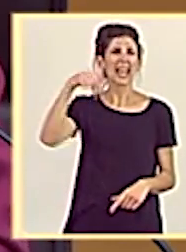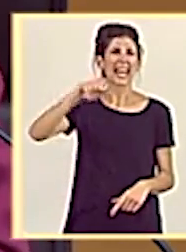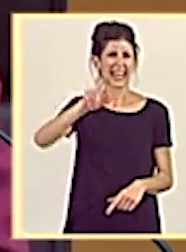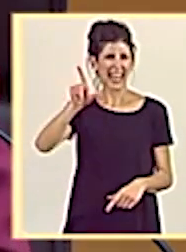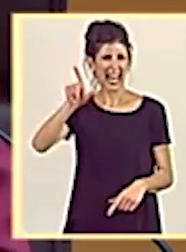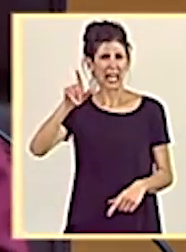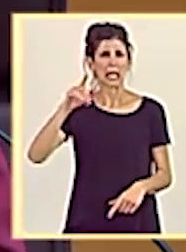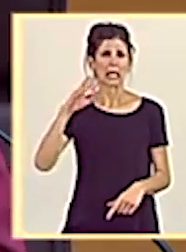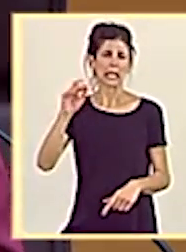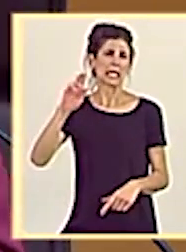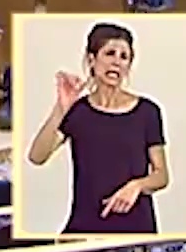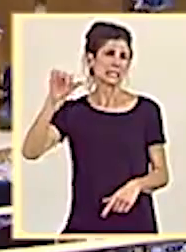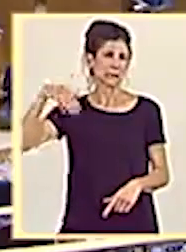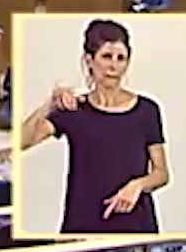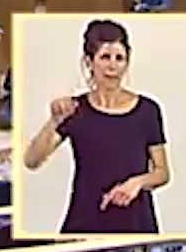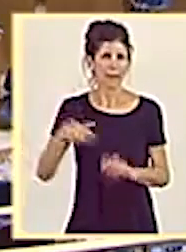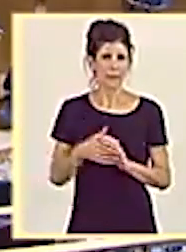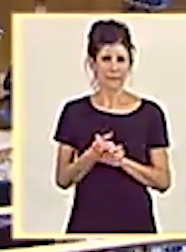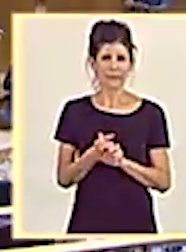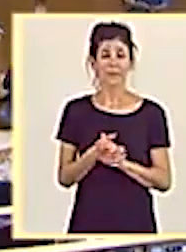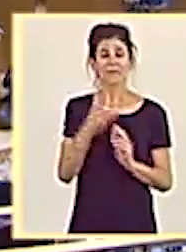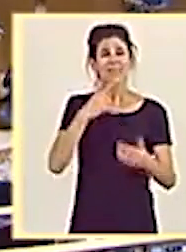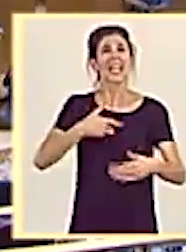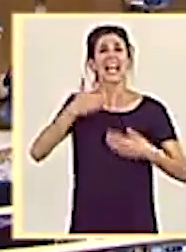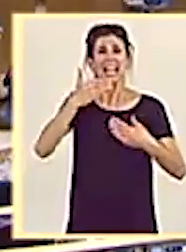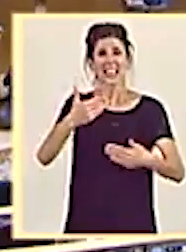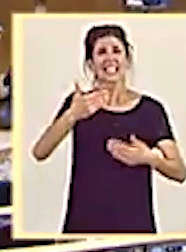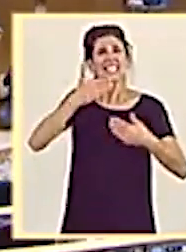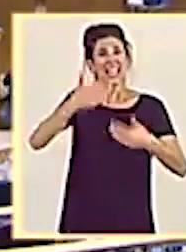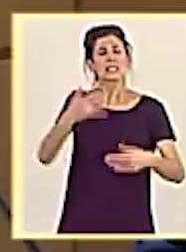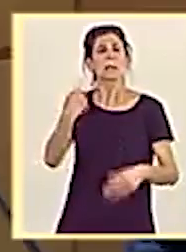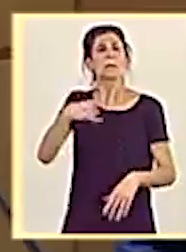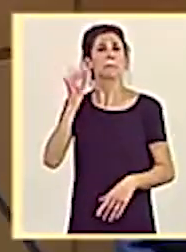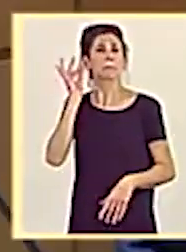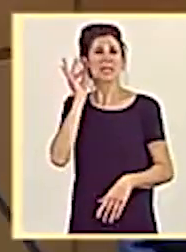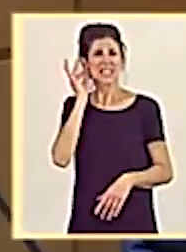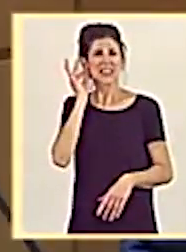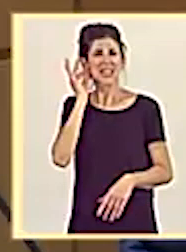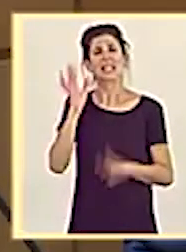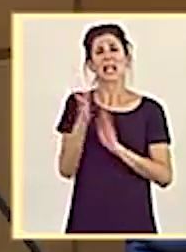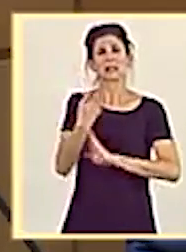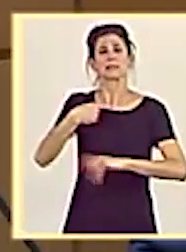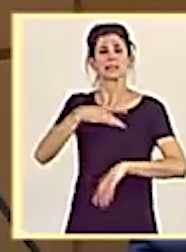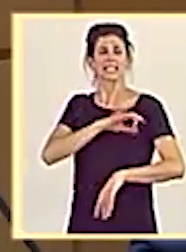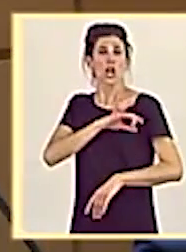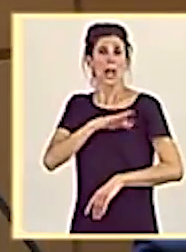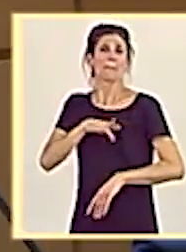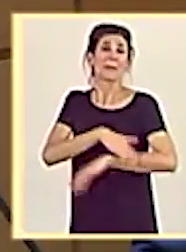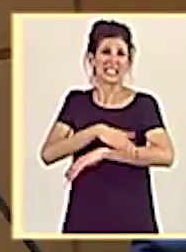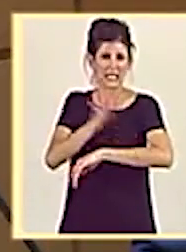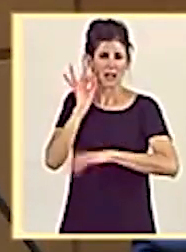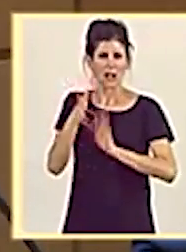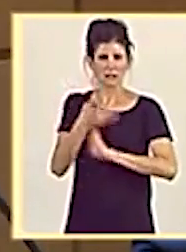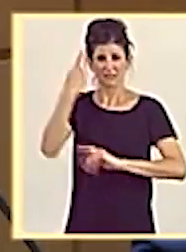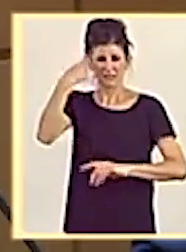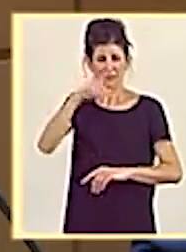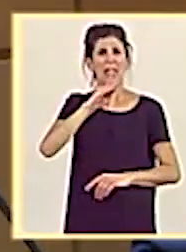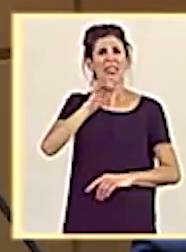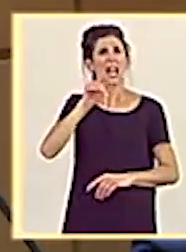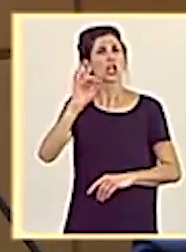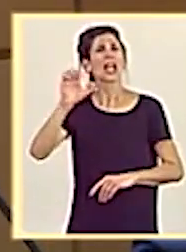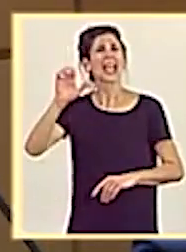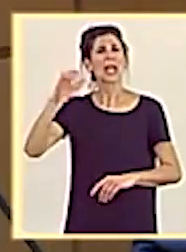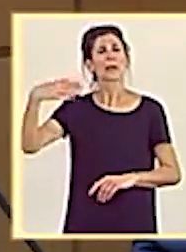Tiene la palabra su señoría. Gracias, presidenta. Señora ministra, usted sabe que el Delta de Ebra está